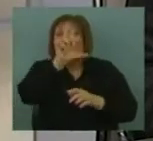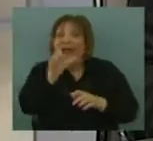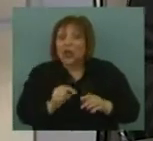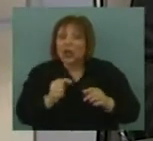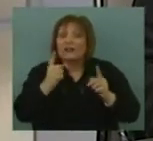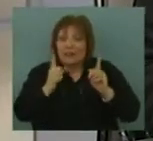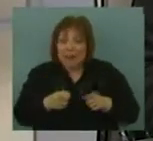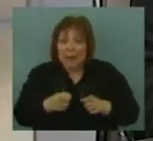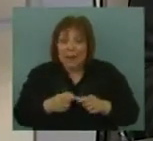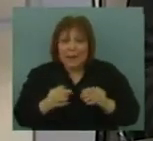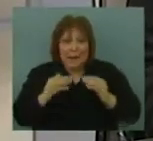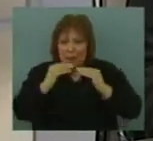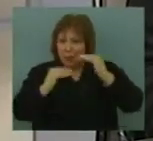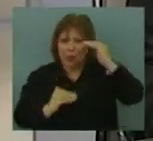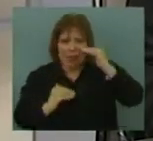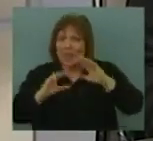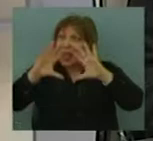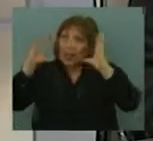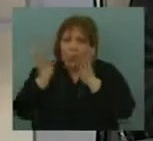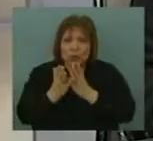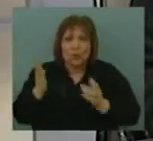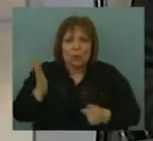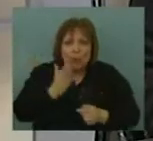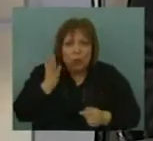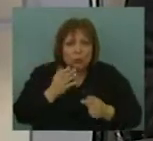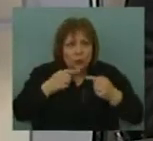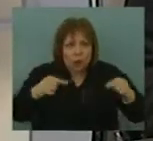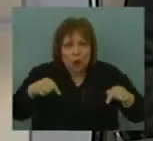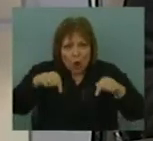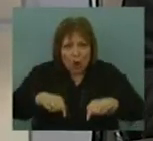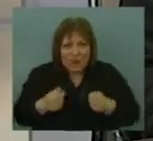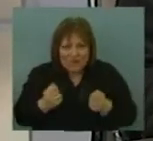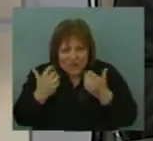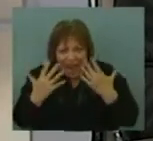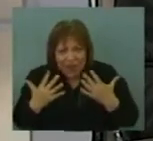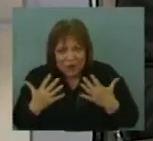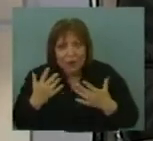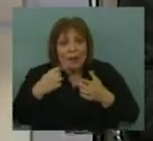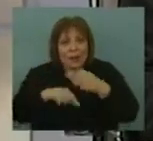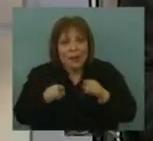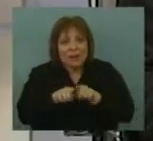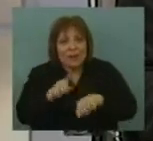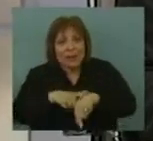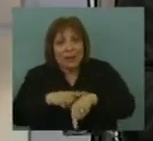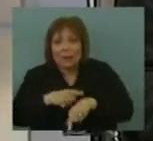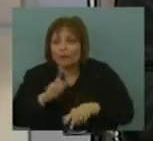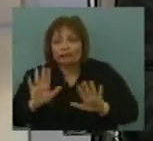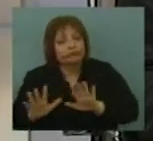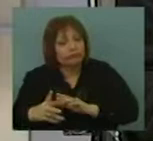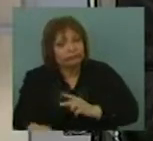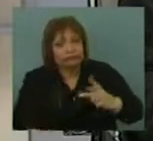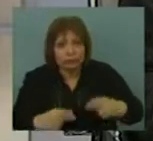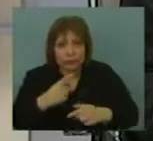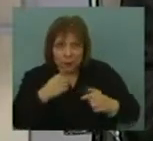condiciona, la región más desigual del mundo, con producción de materias primas que hoy es un valor muy importante, pero al mismo tiempo nos condiciona a seguir